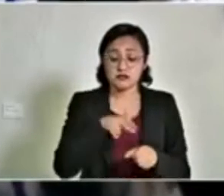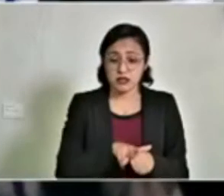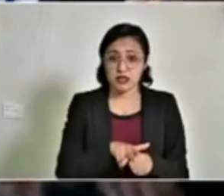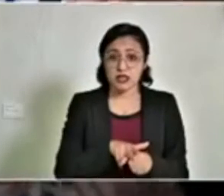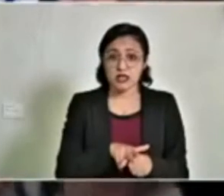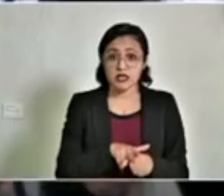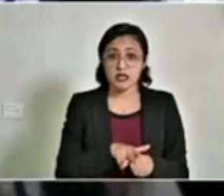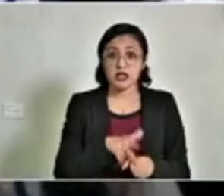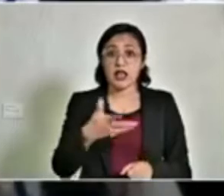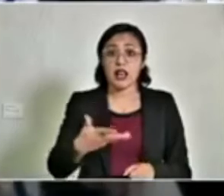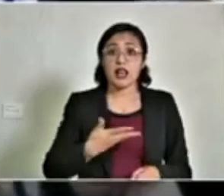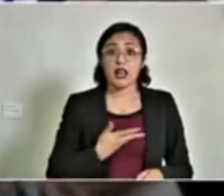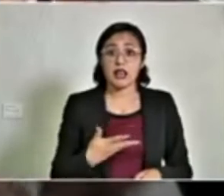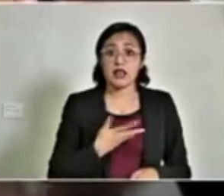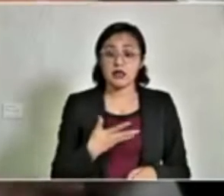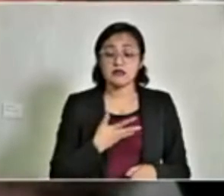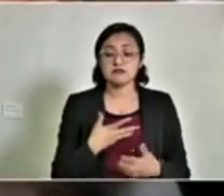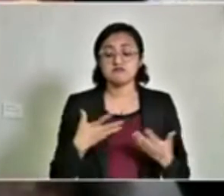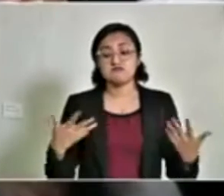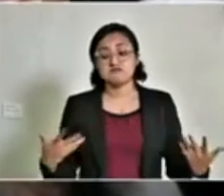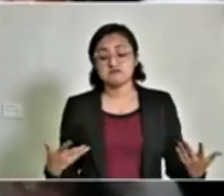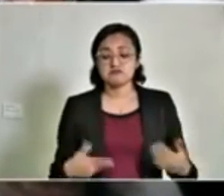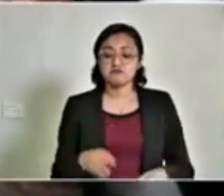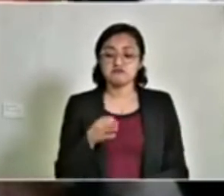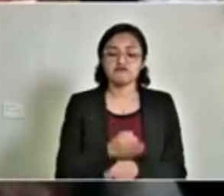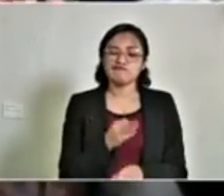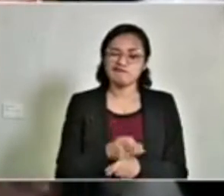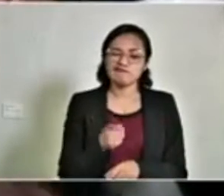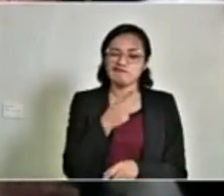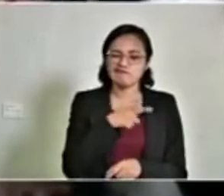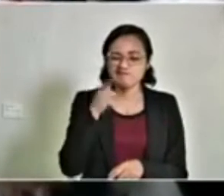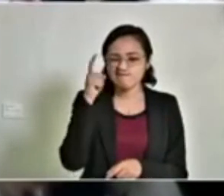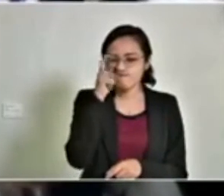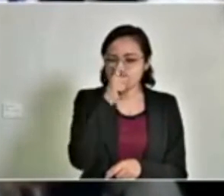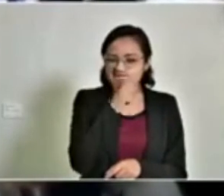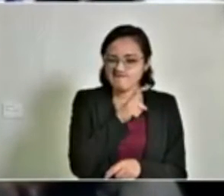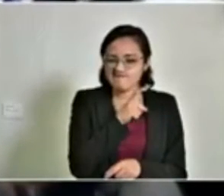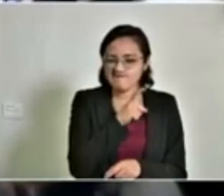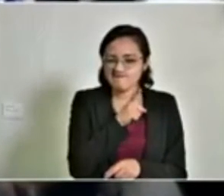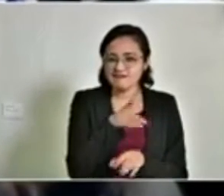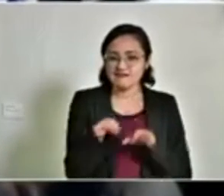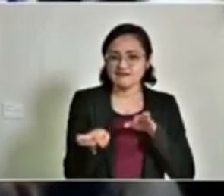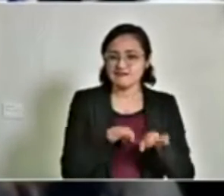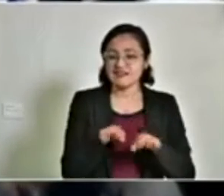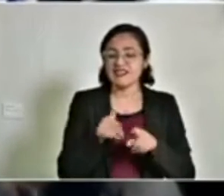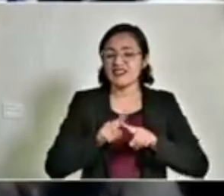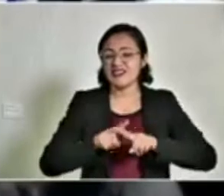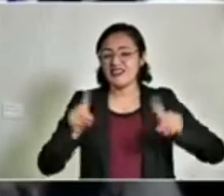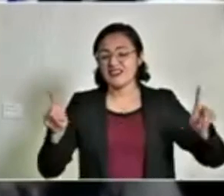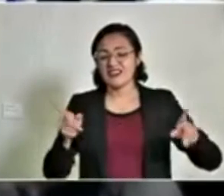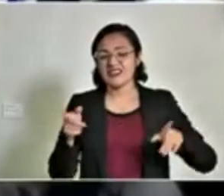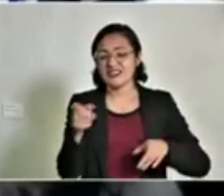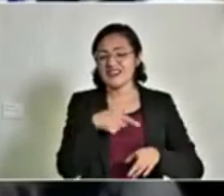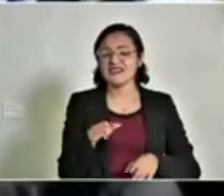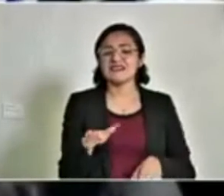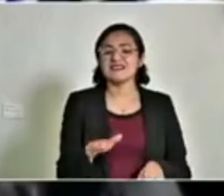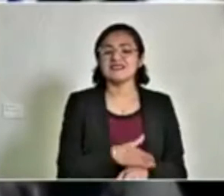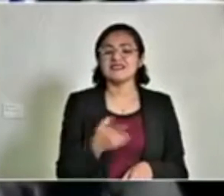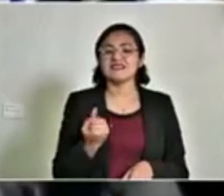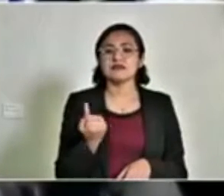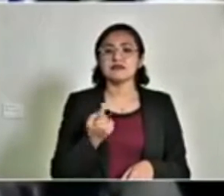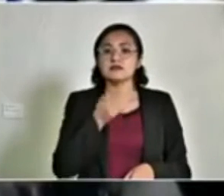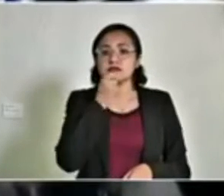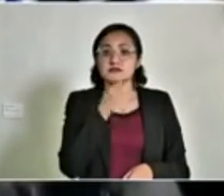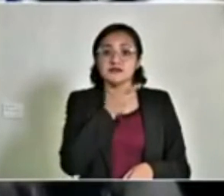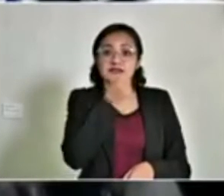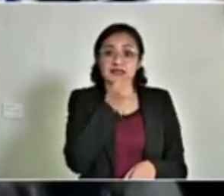tenían una situación laboral un tanto diferente a lo que son las bases de